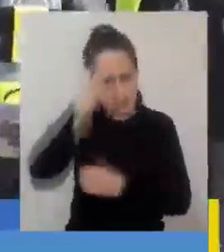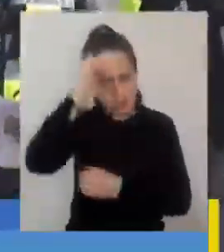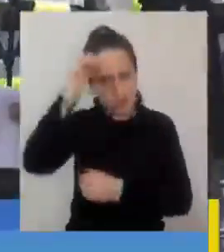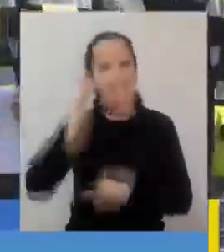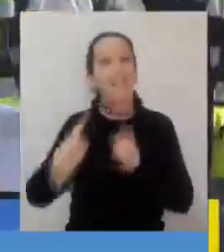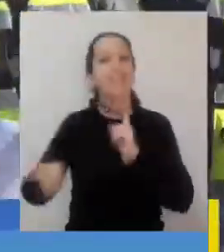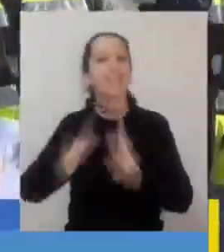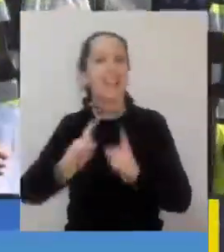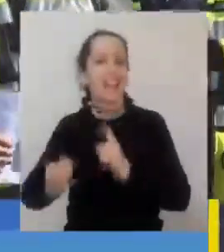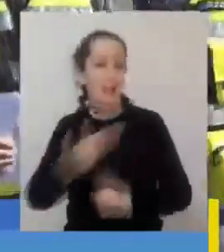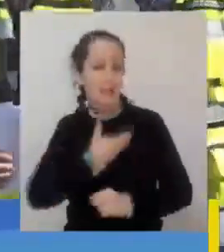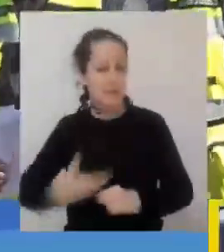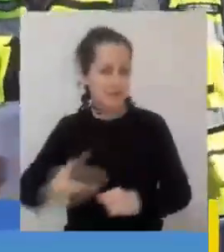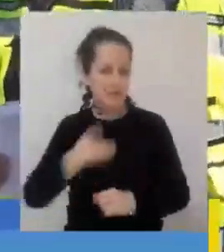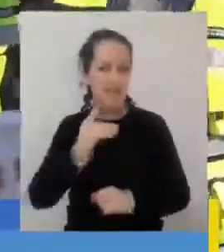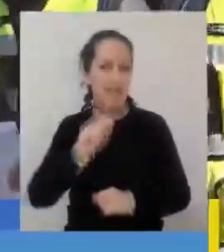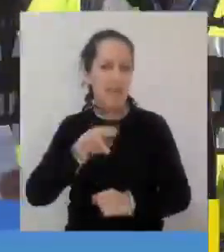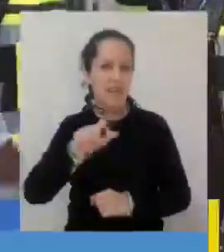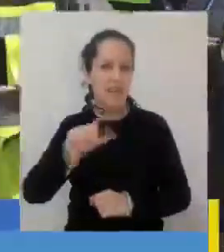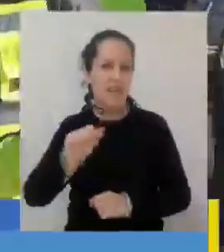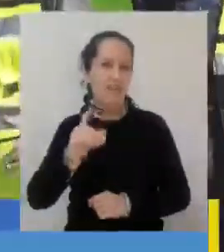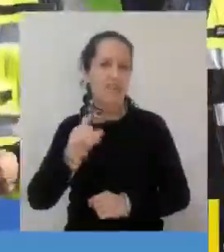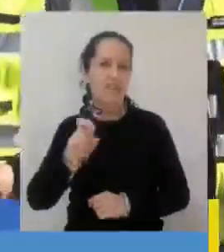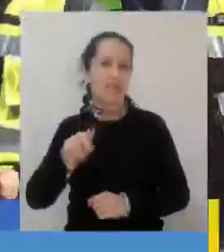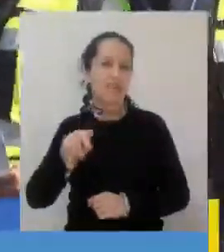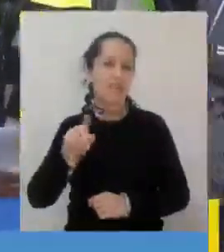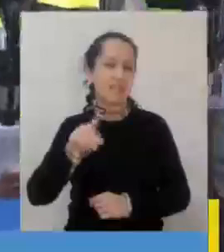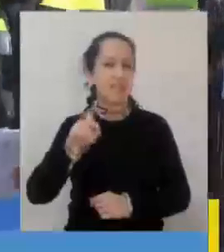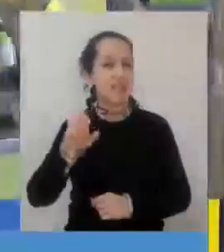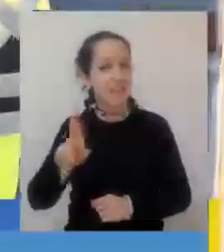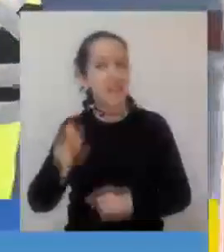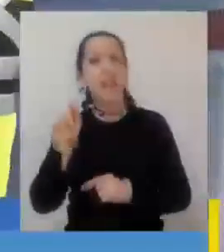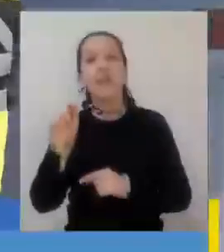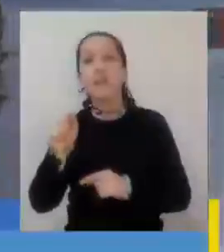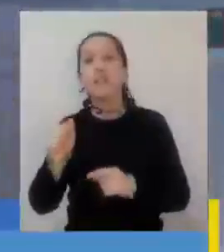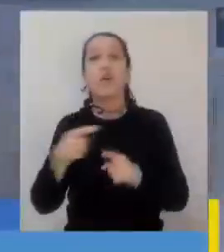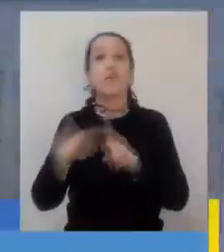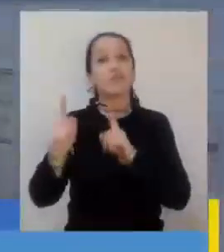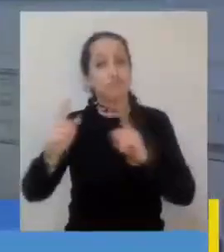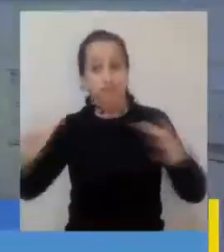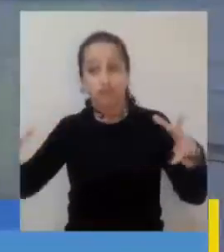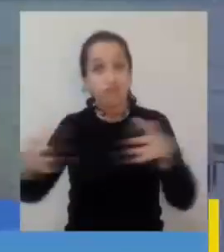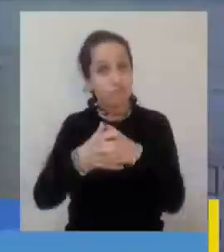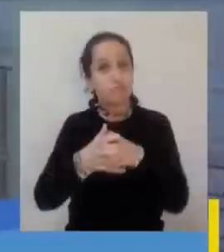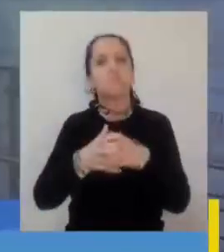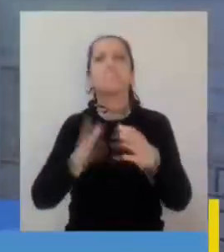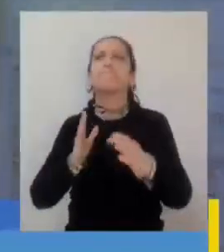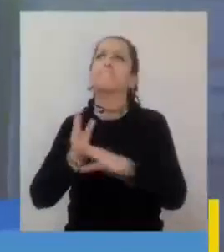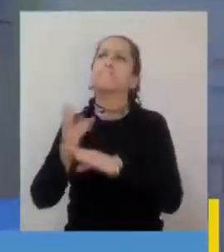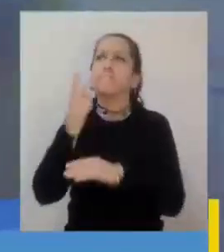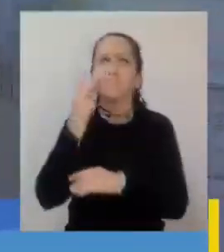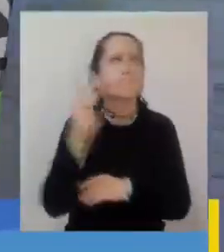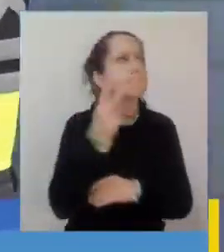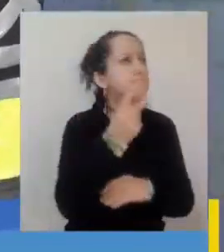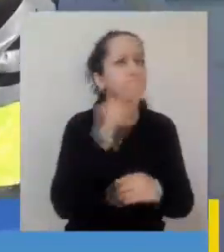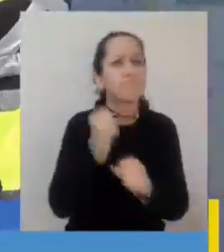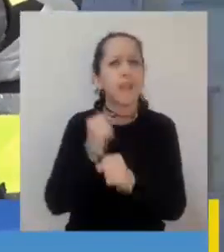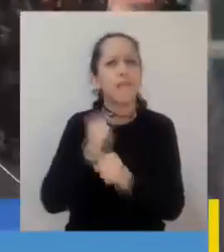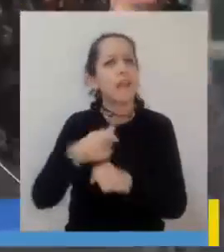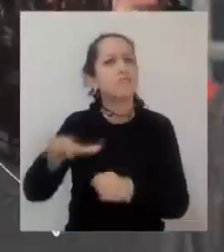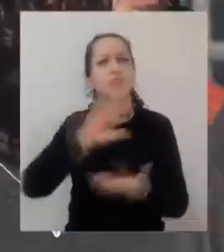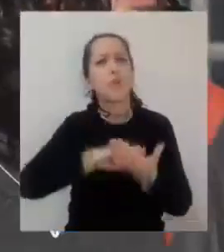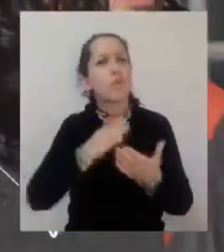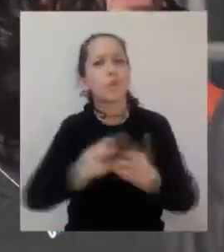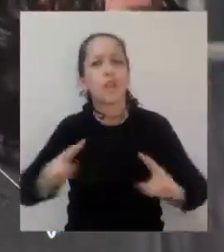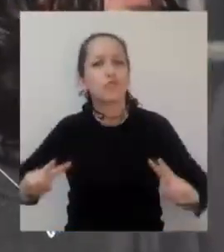presidencial Daniela Dresner Vicencio y la capitán Fernanda Gajardo Muñoz, realizaron un recorrido por las inmediaciones de este recinto,